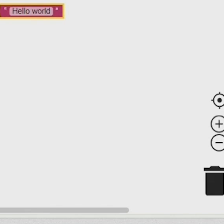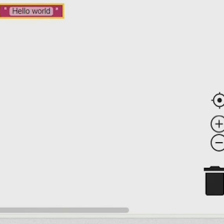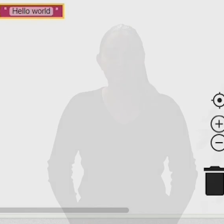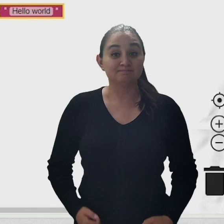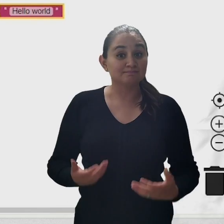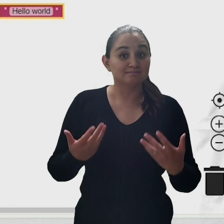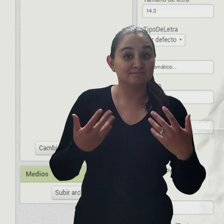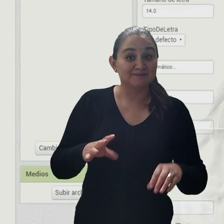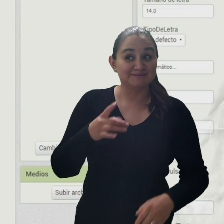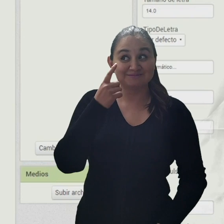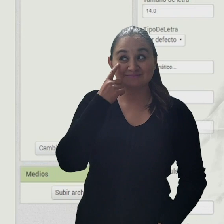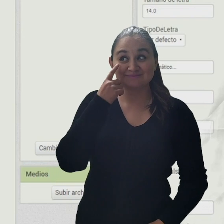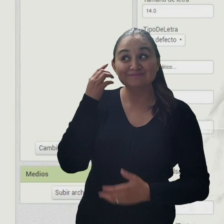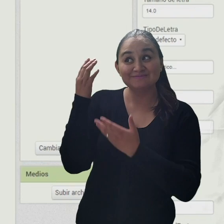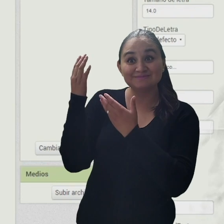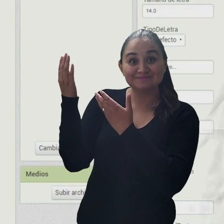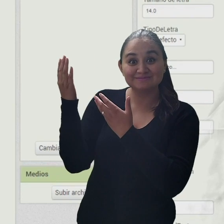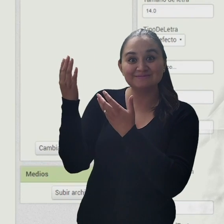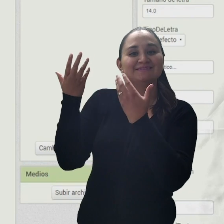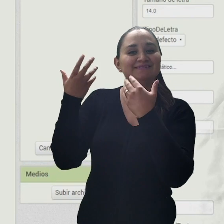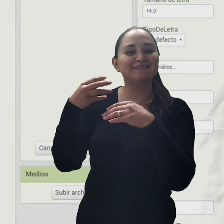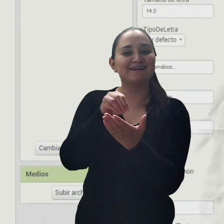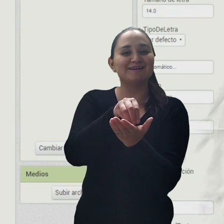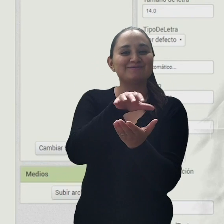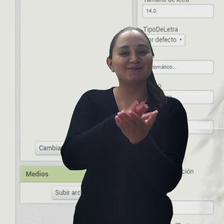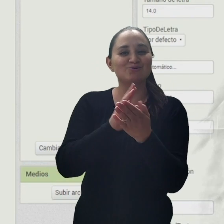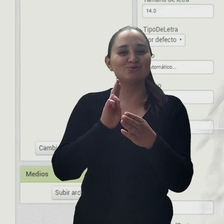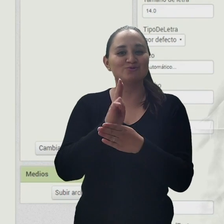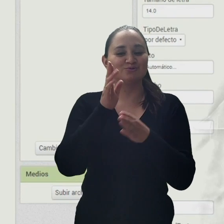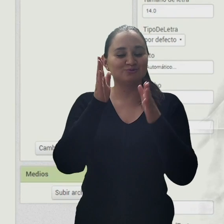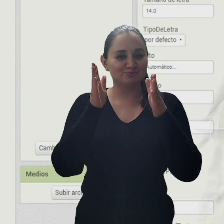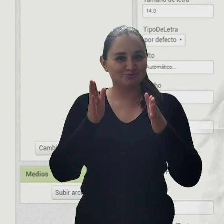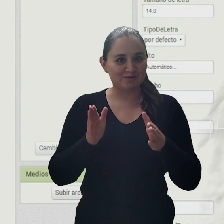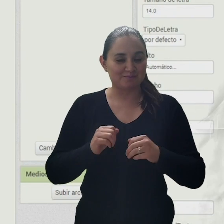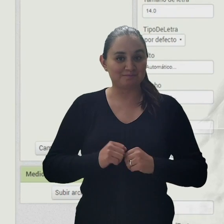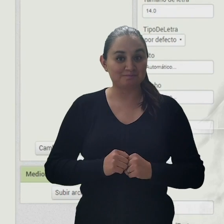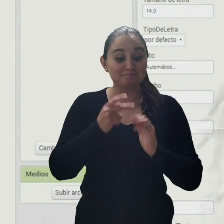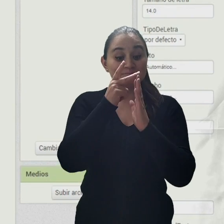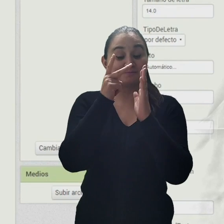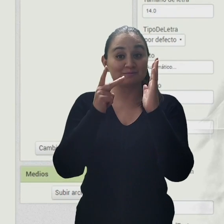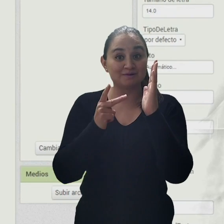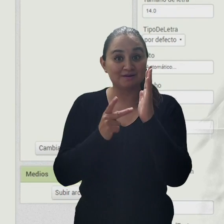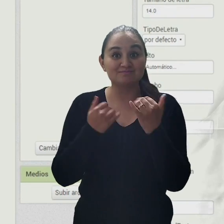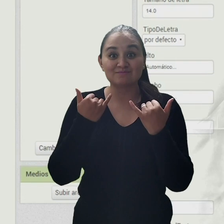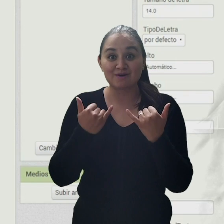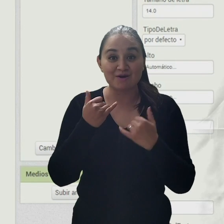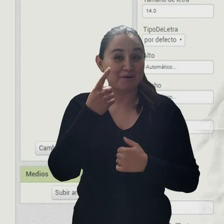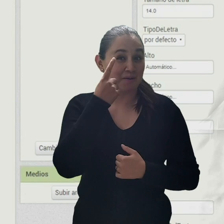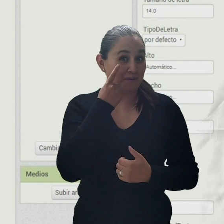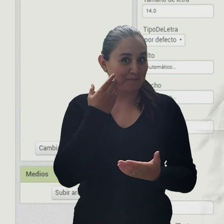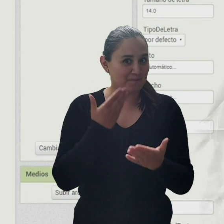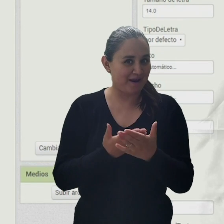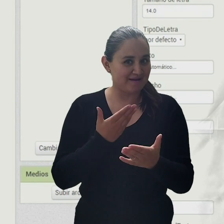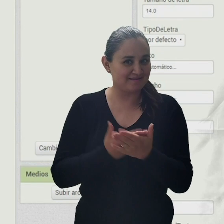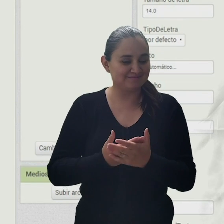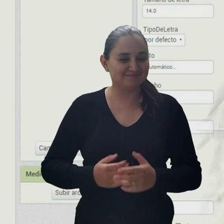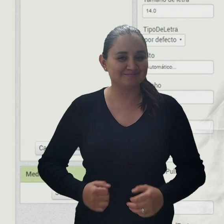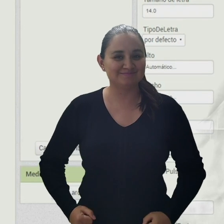Y así es como hemos construido su interfaz de usuario. Estamos listos para probar esta aplicación